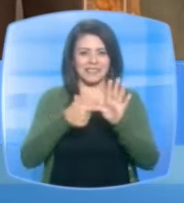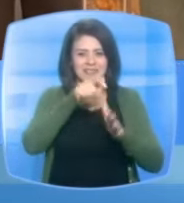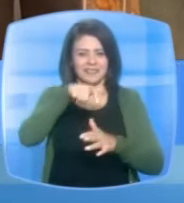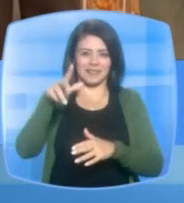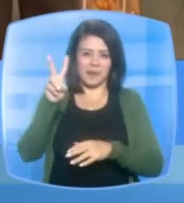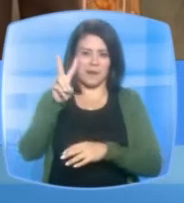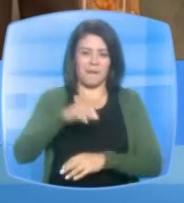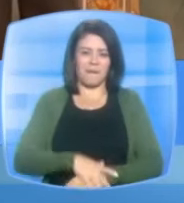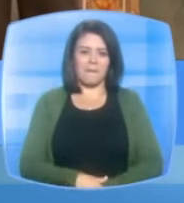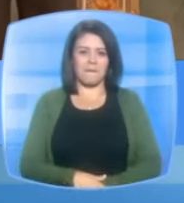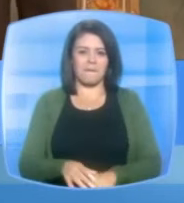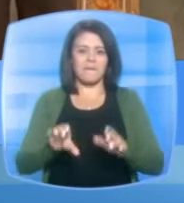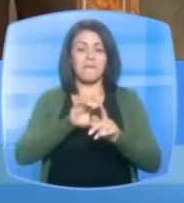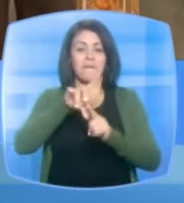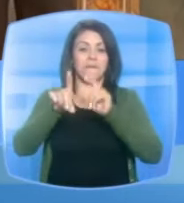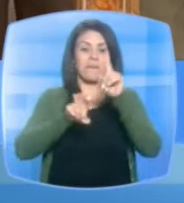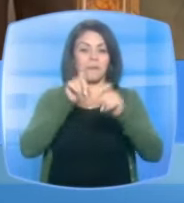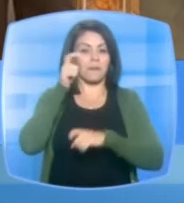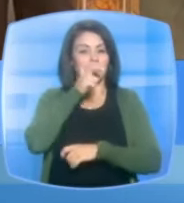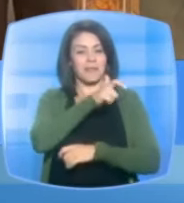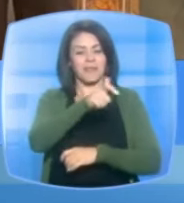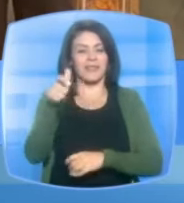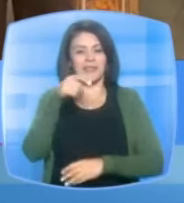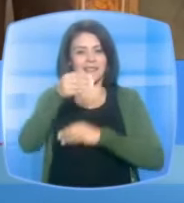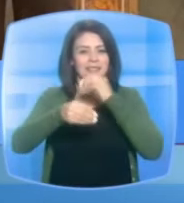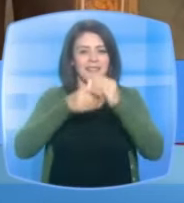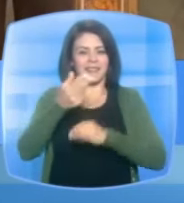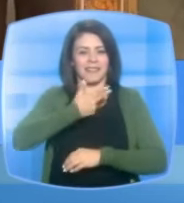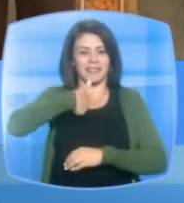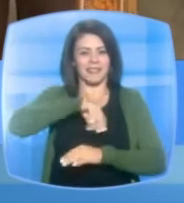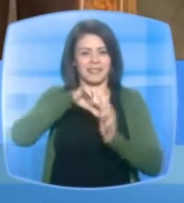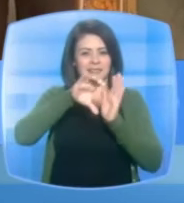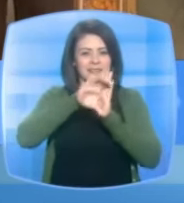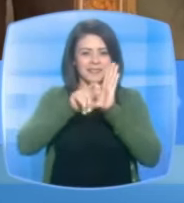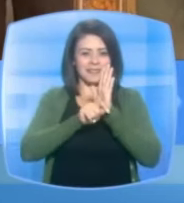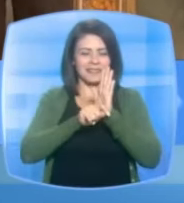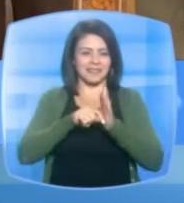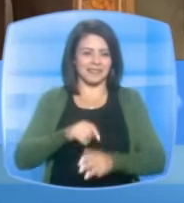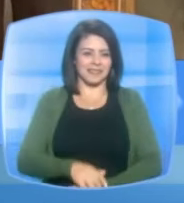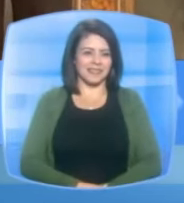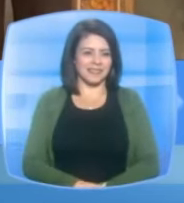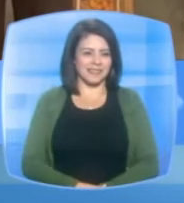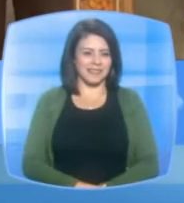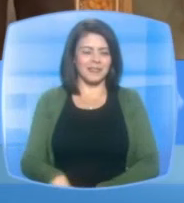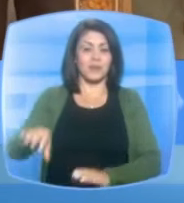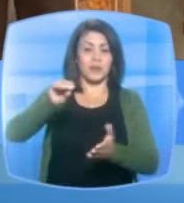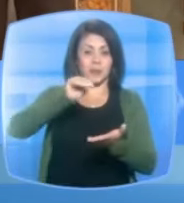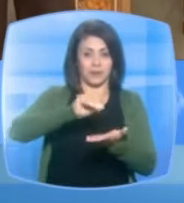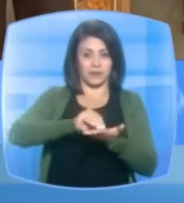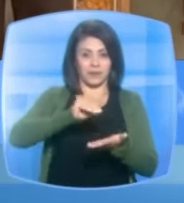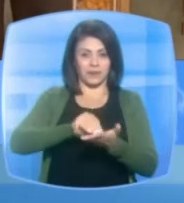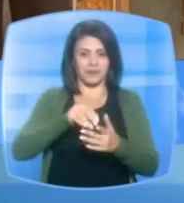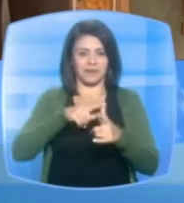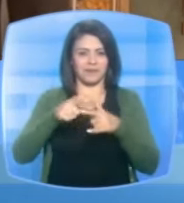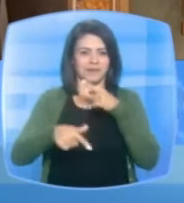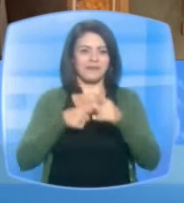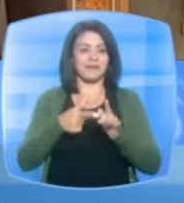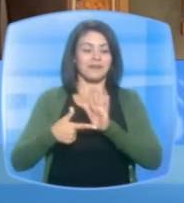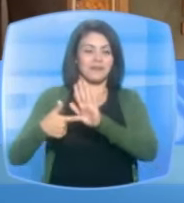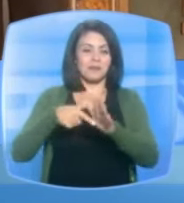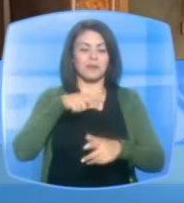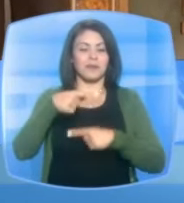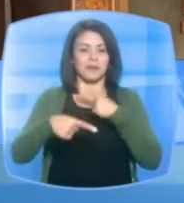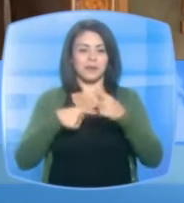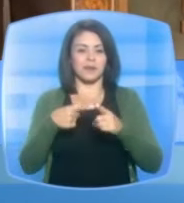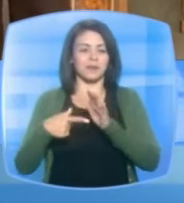venezolanas, como lo es la consulta popular consagrada en nuestra Constitución. Reiteramos que los próximos